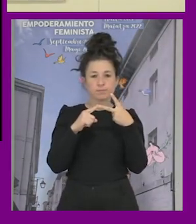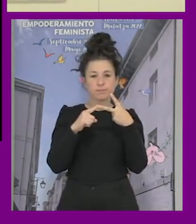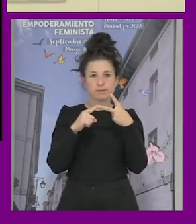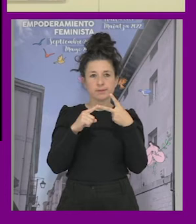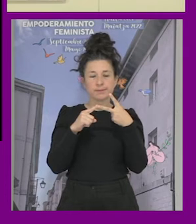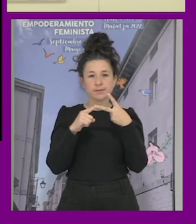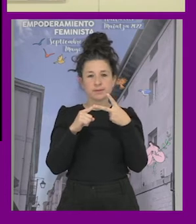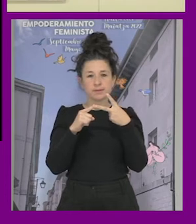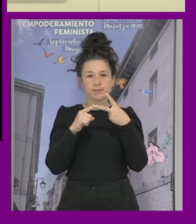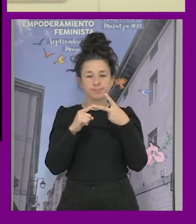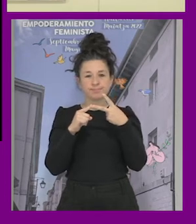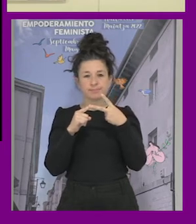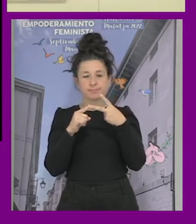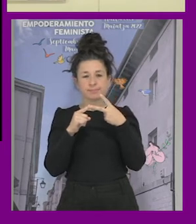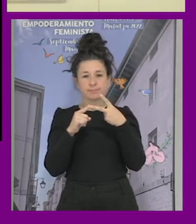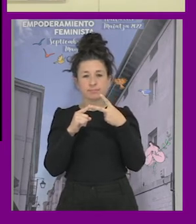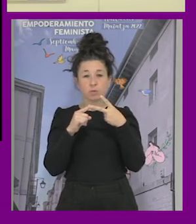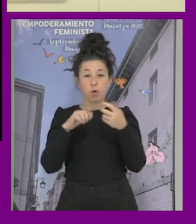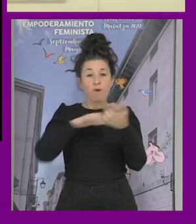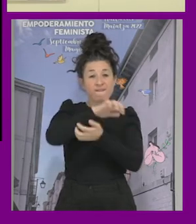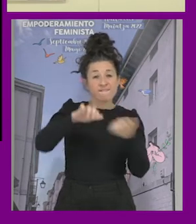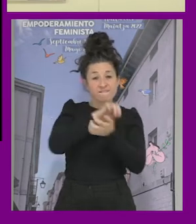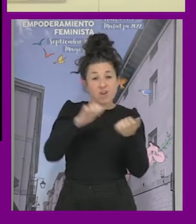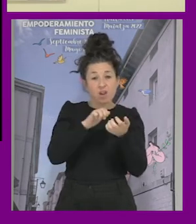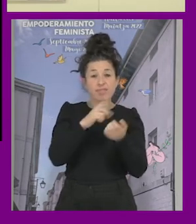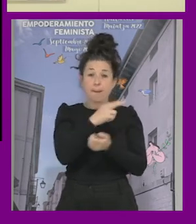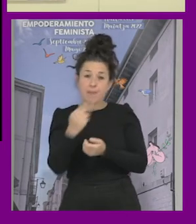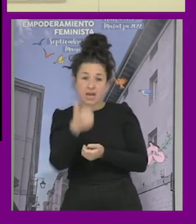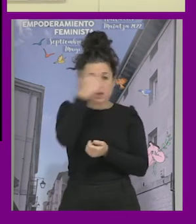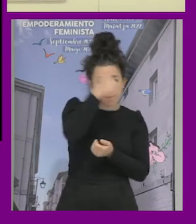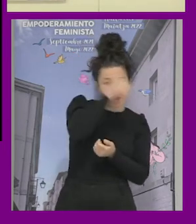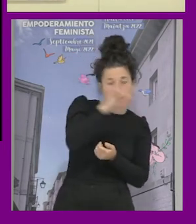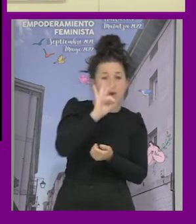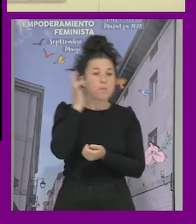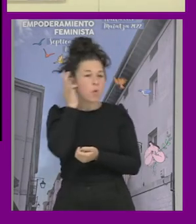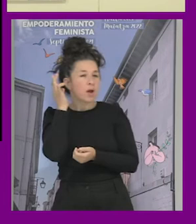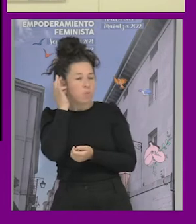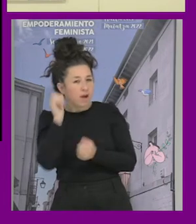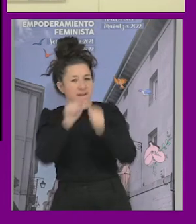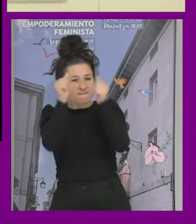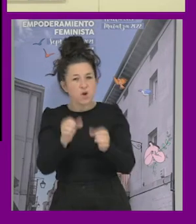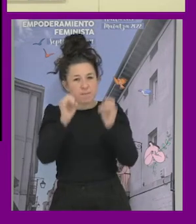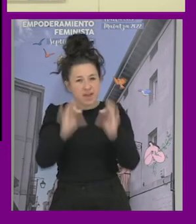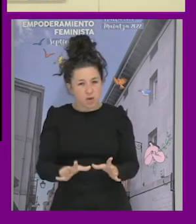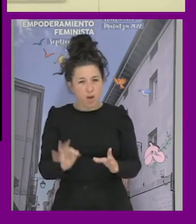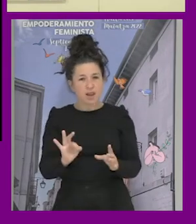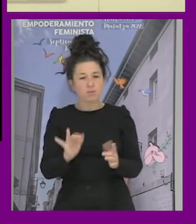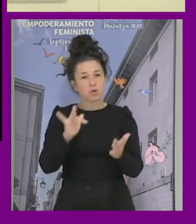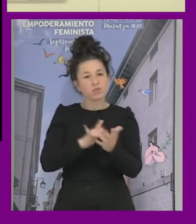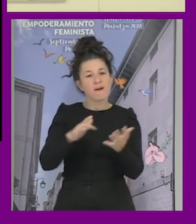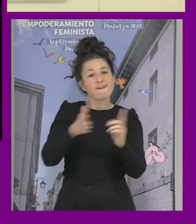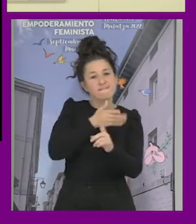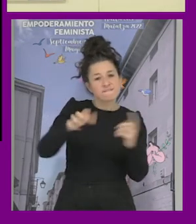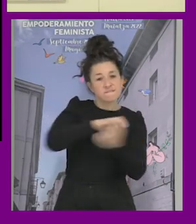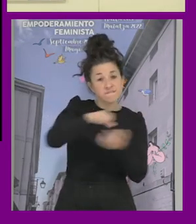estas relaciones de violencia entre parejas del mismo sexo siguen los mismos patrones que las relaciones de violencia en parejas heterosexuales